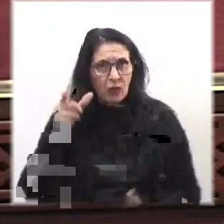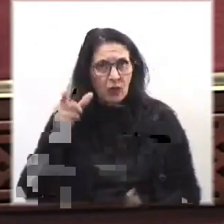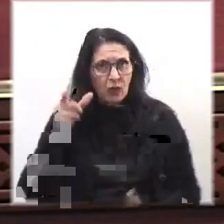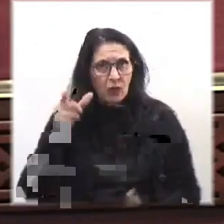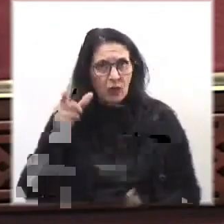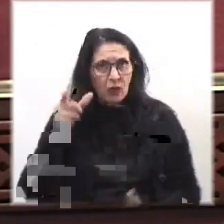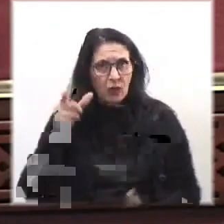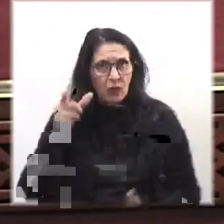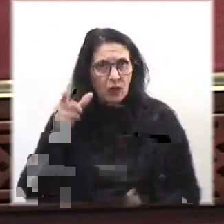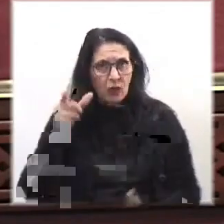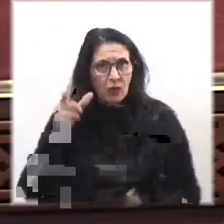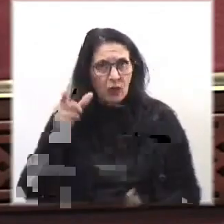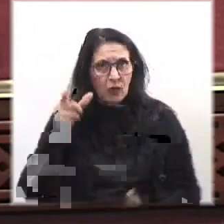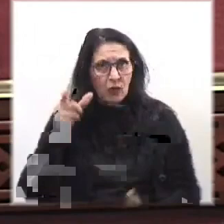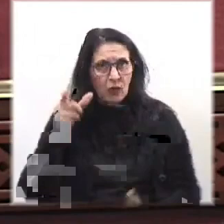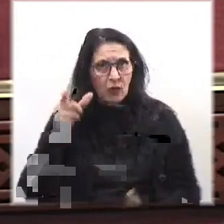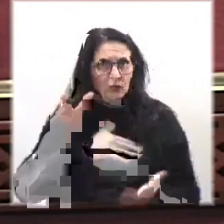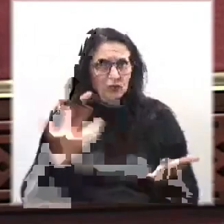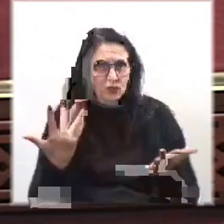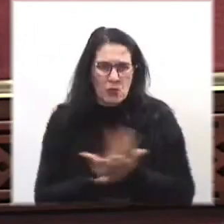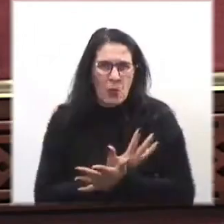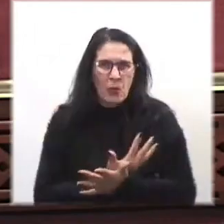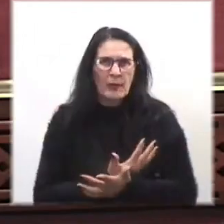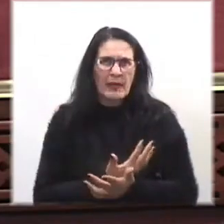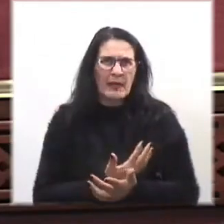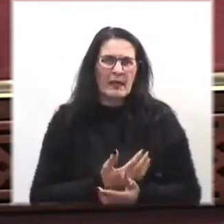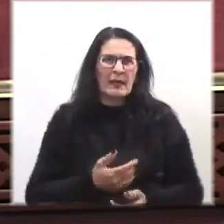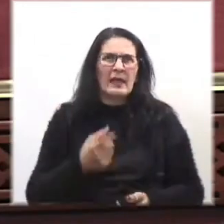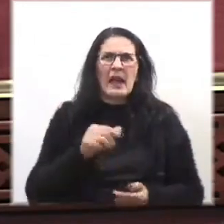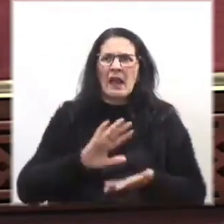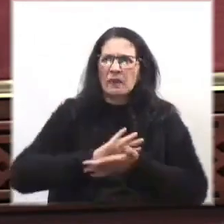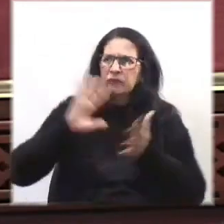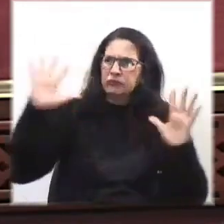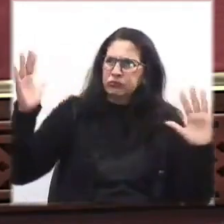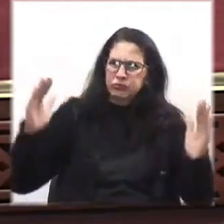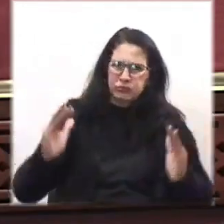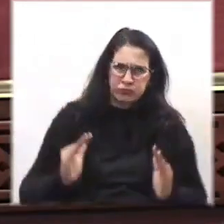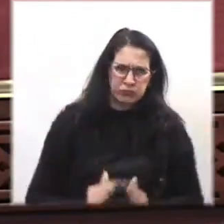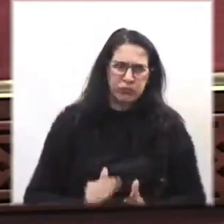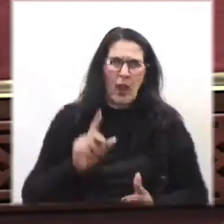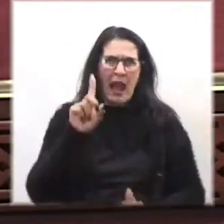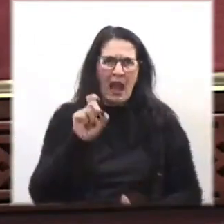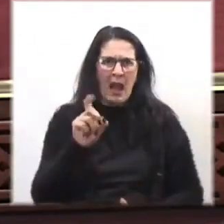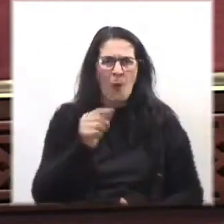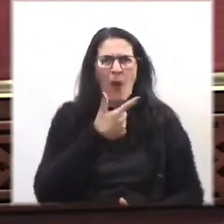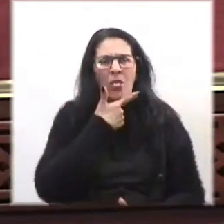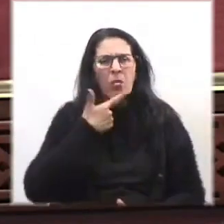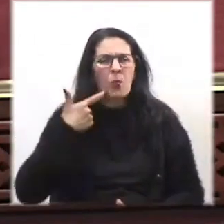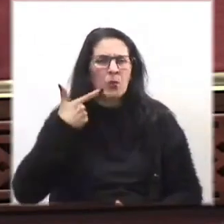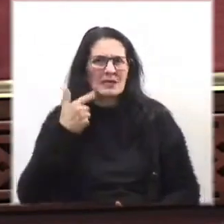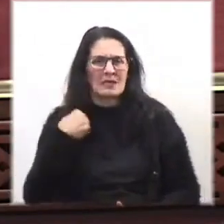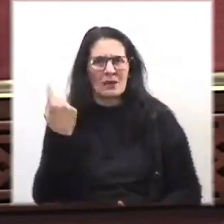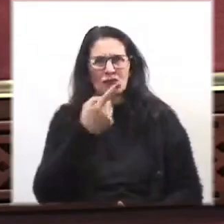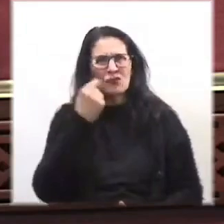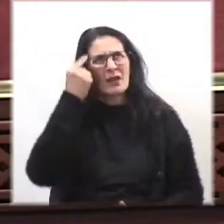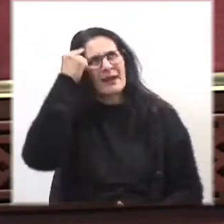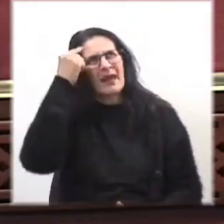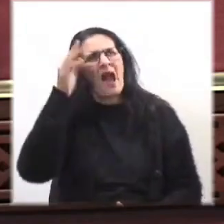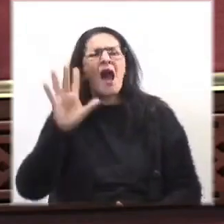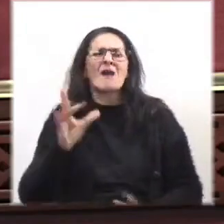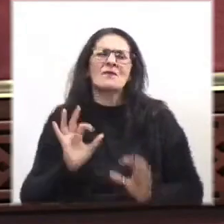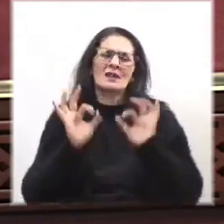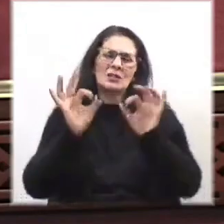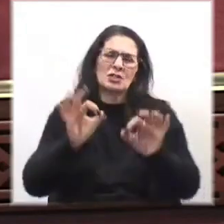El desabastecimiento del agua dulce, que creíamos que iba a llegar del agua dulce, que creíamos que iba a llegar